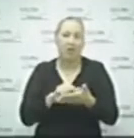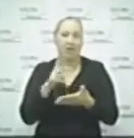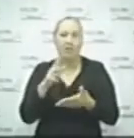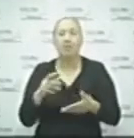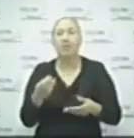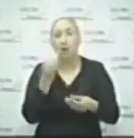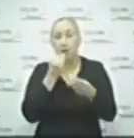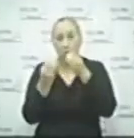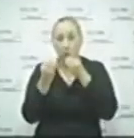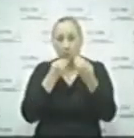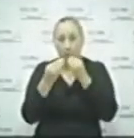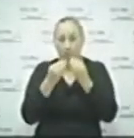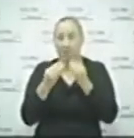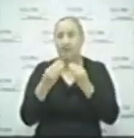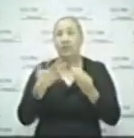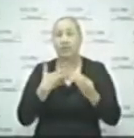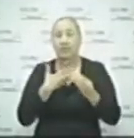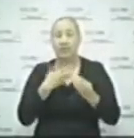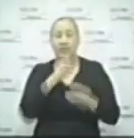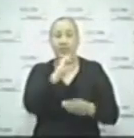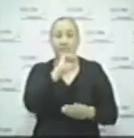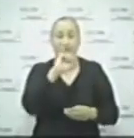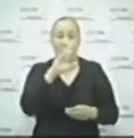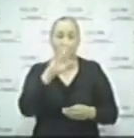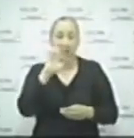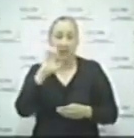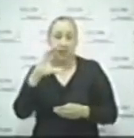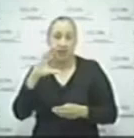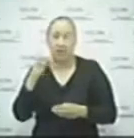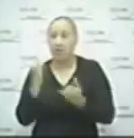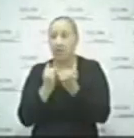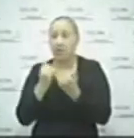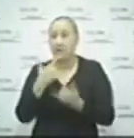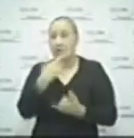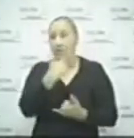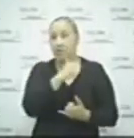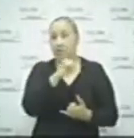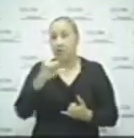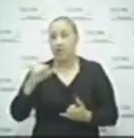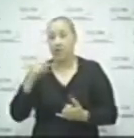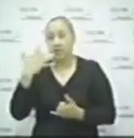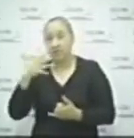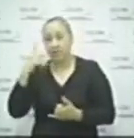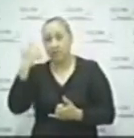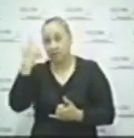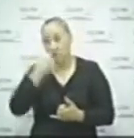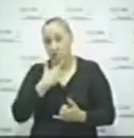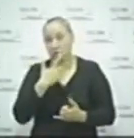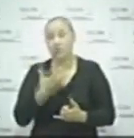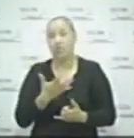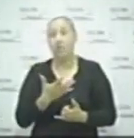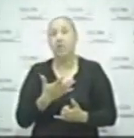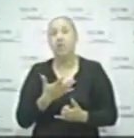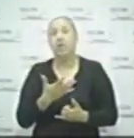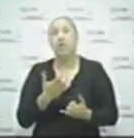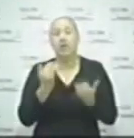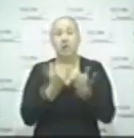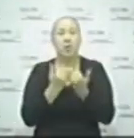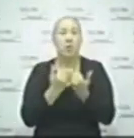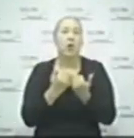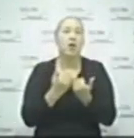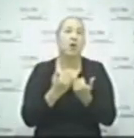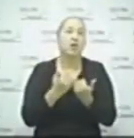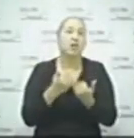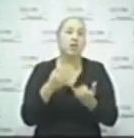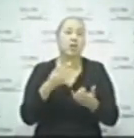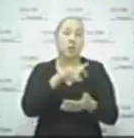venta de alimentos, además de su registro ante CIREC, tendrán también un horario de 7 de la mañana a 10 de la noche, con un aforo máximo